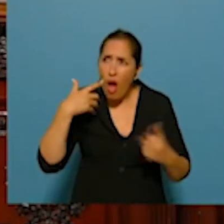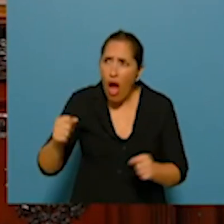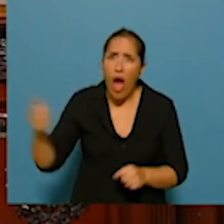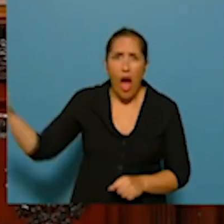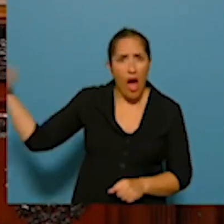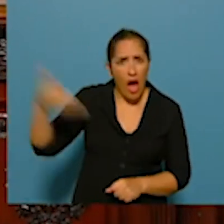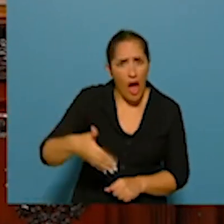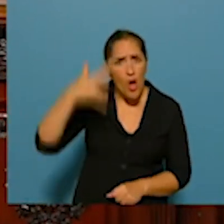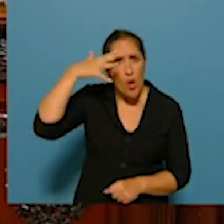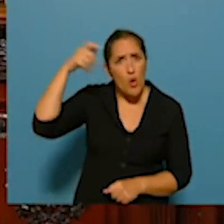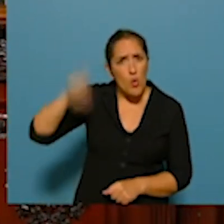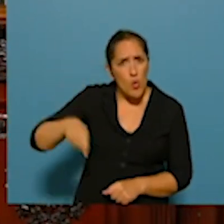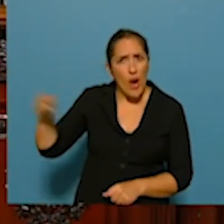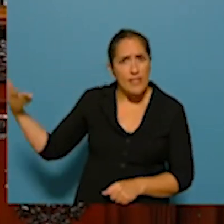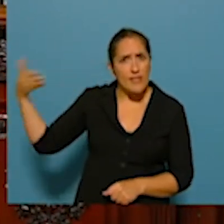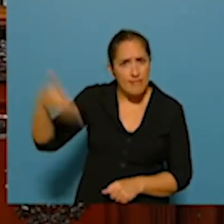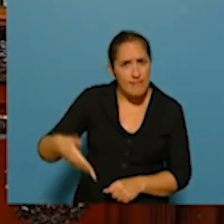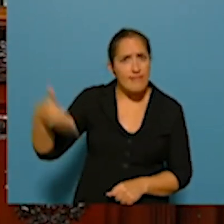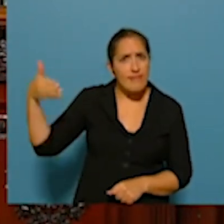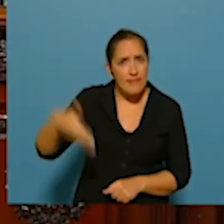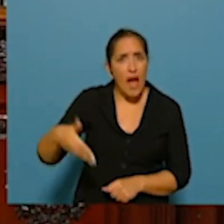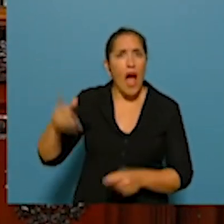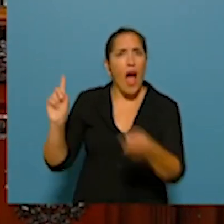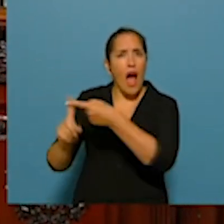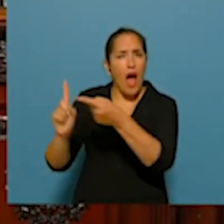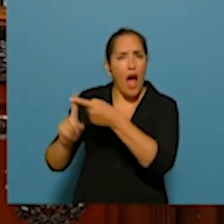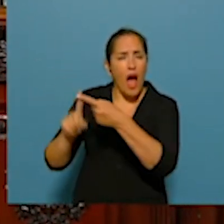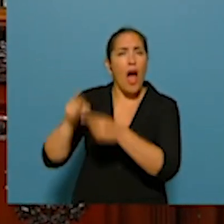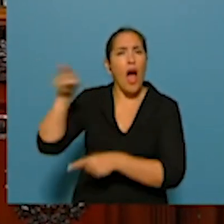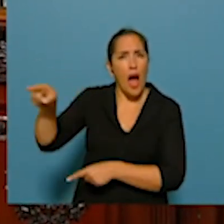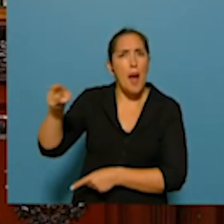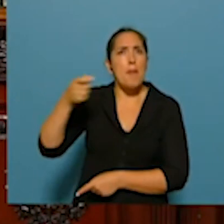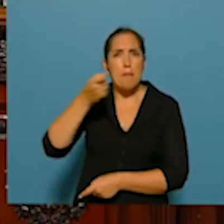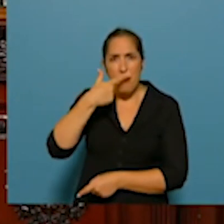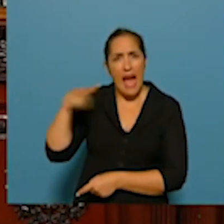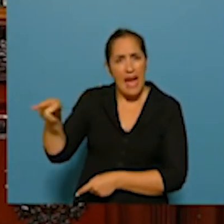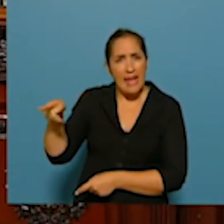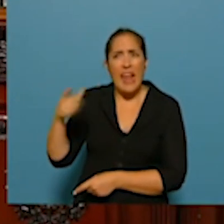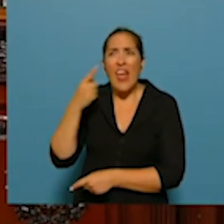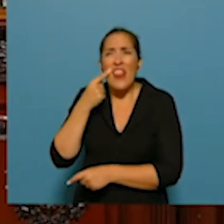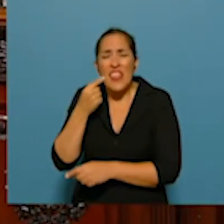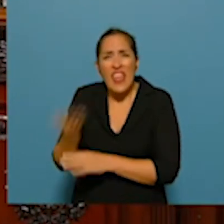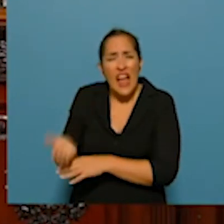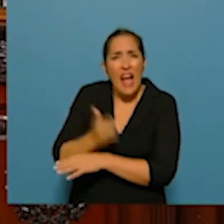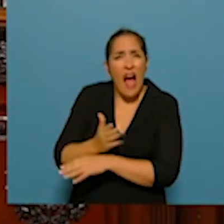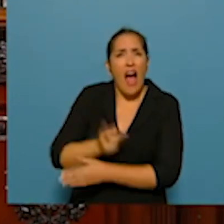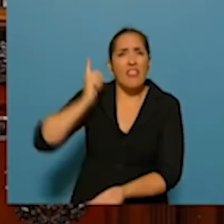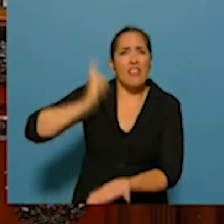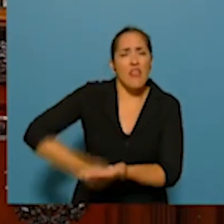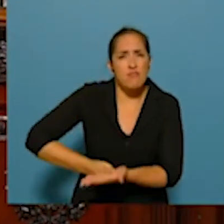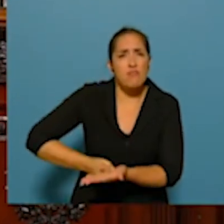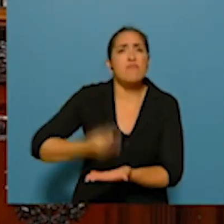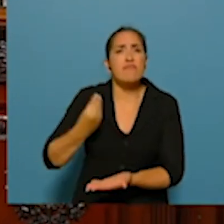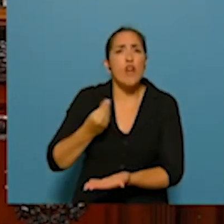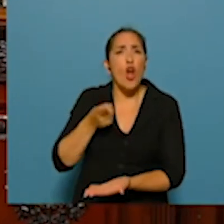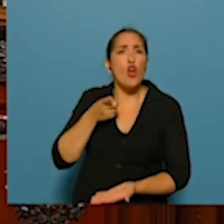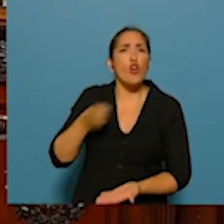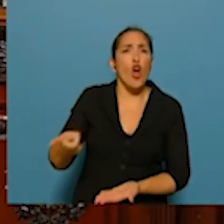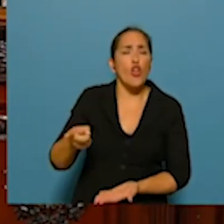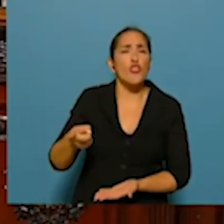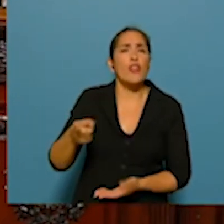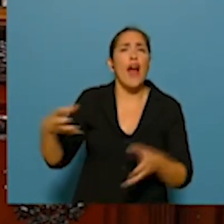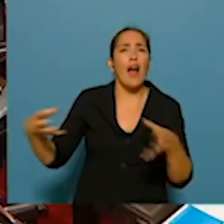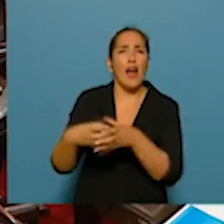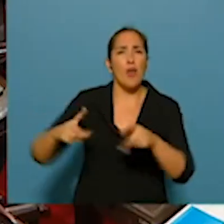de jueces de la casación al entonces Presidente Macri. Justamente días antes de dictar sentencias contra quienes eran sus